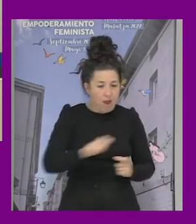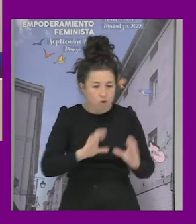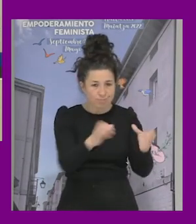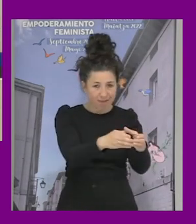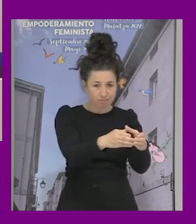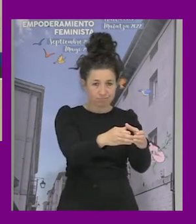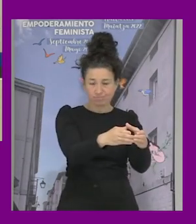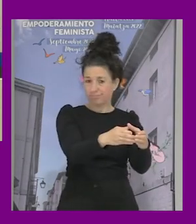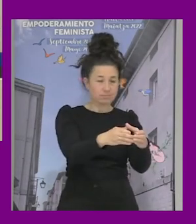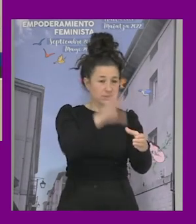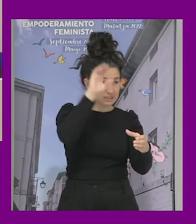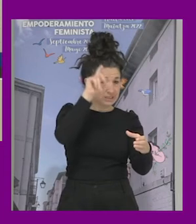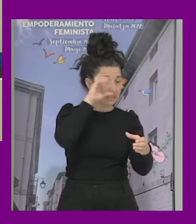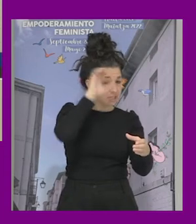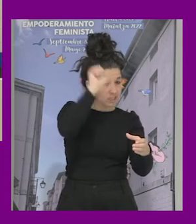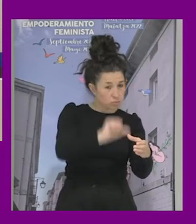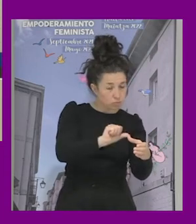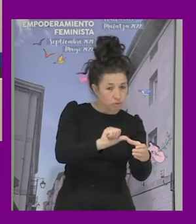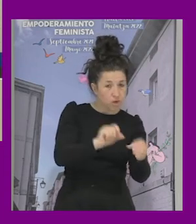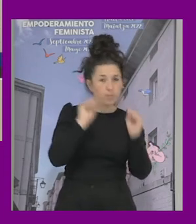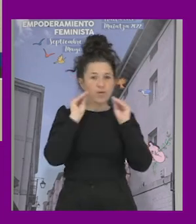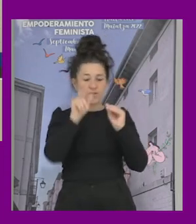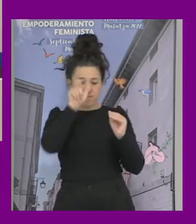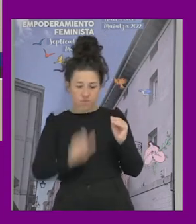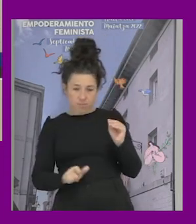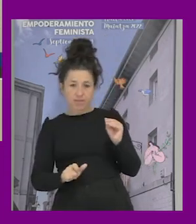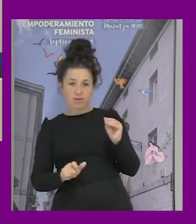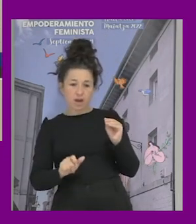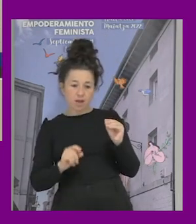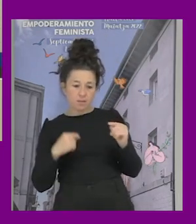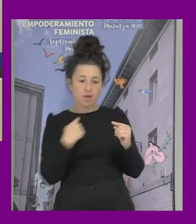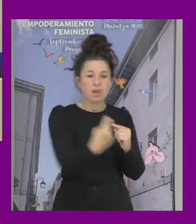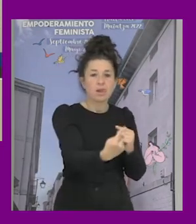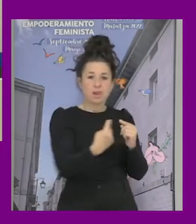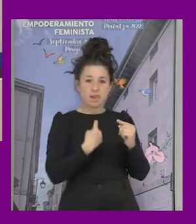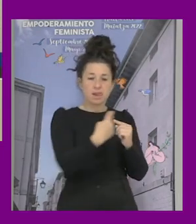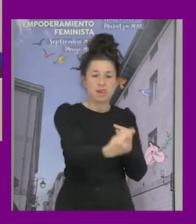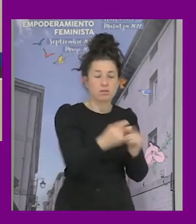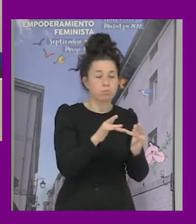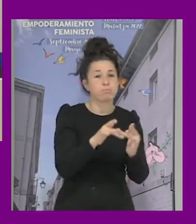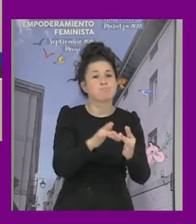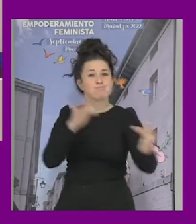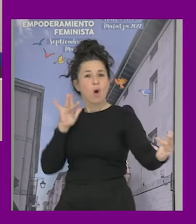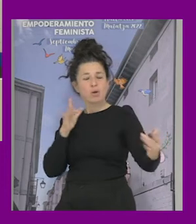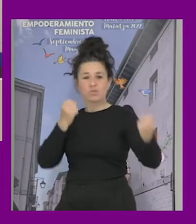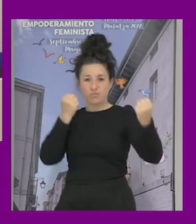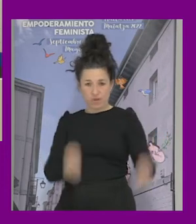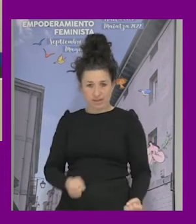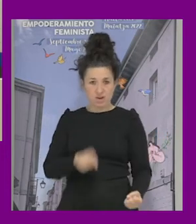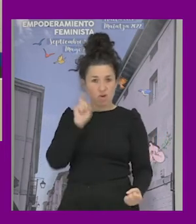alumnado a la formadora y de la formadora al alumnado o sea aquí la desconexión yo creo que es